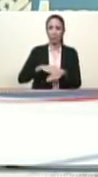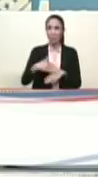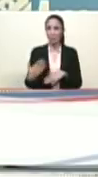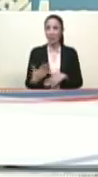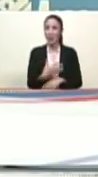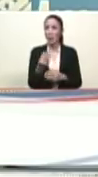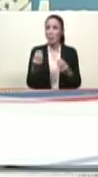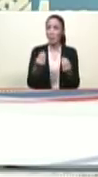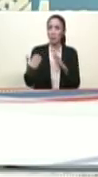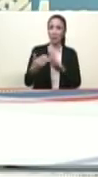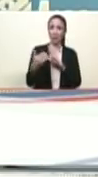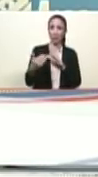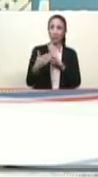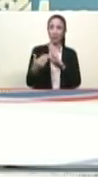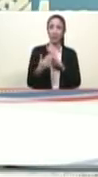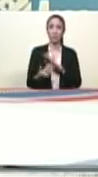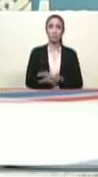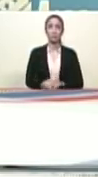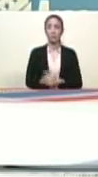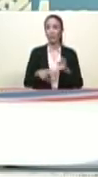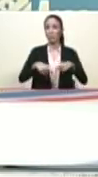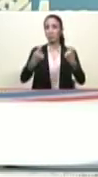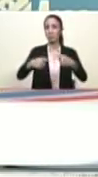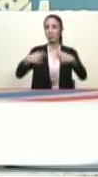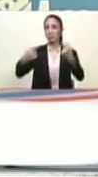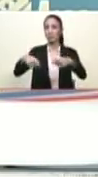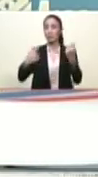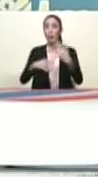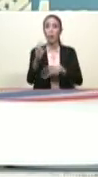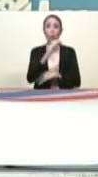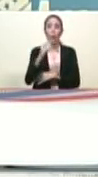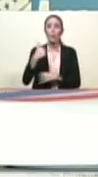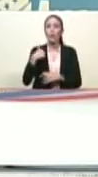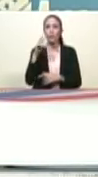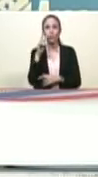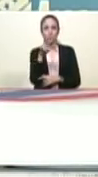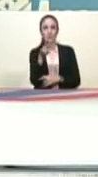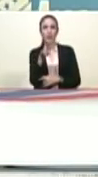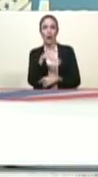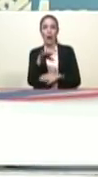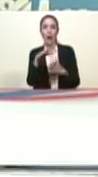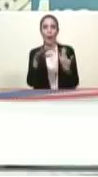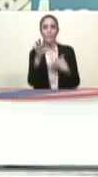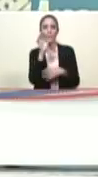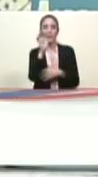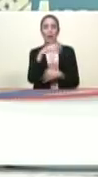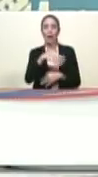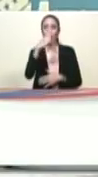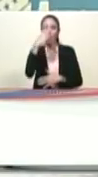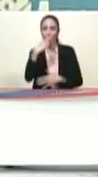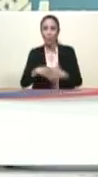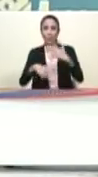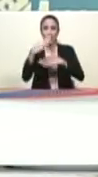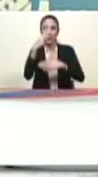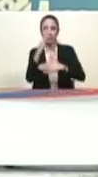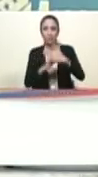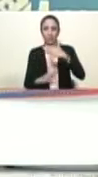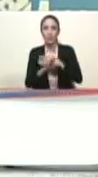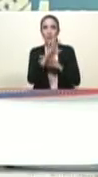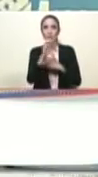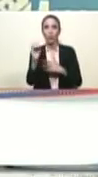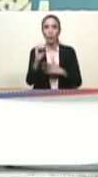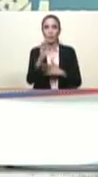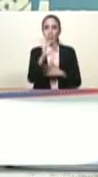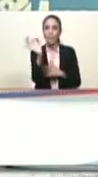destruido a Colombia, Santos. Terrible, a me da mucha tristeza. La pobreza aumentó al 50%, la